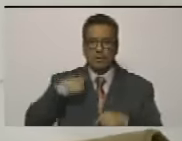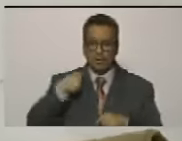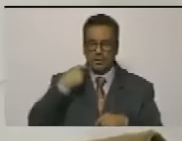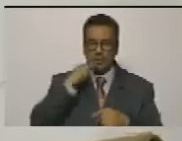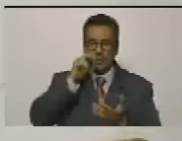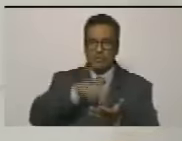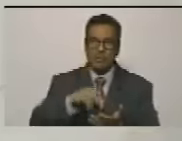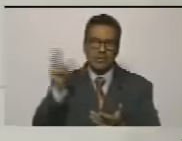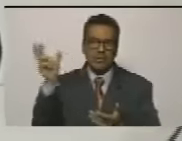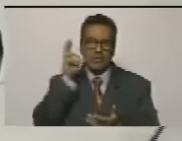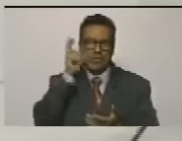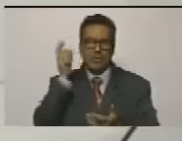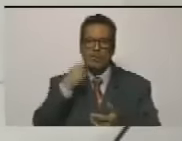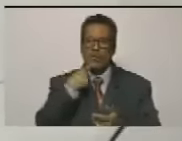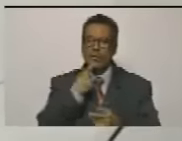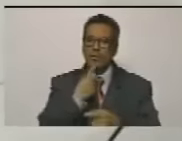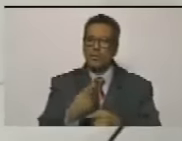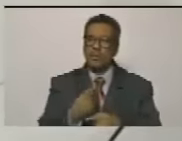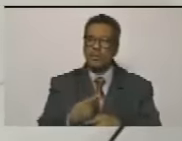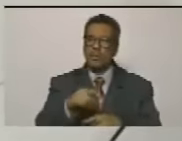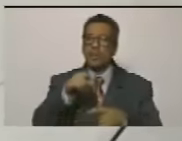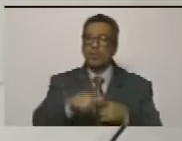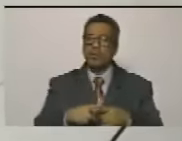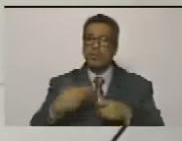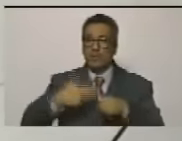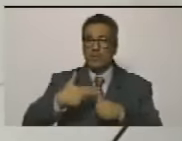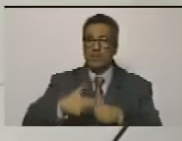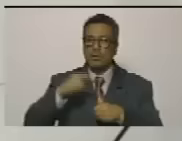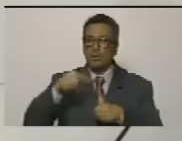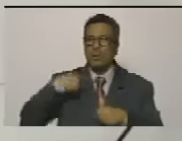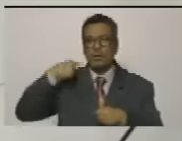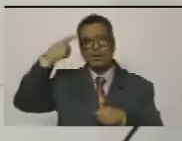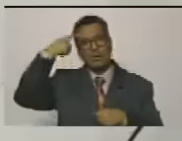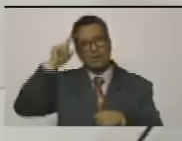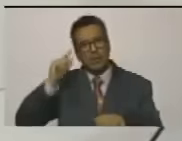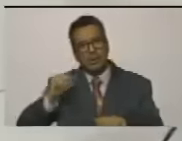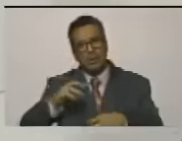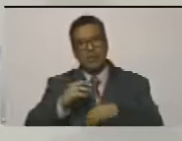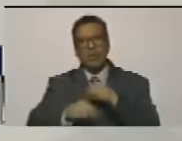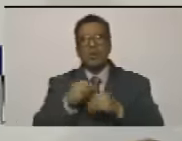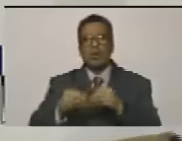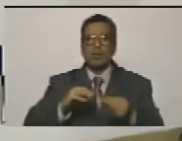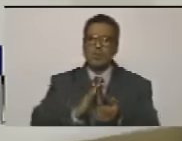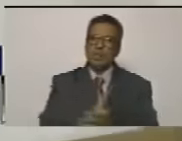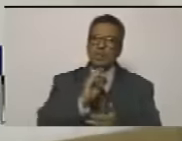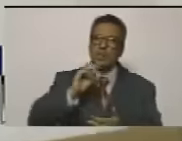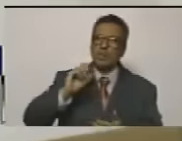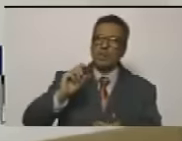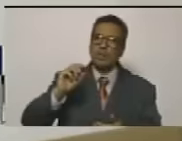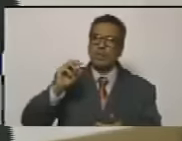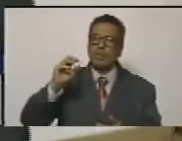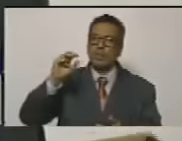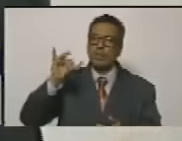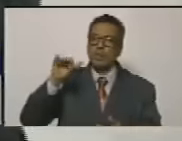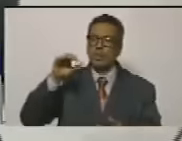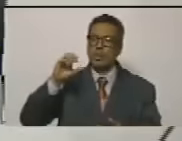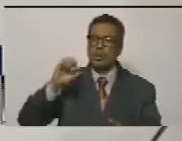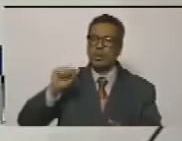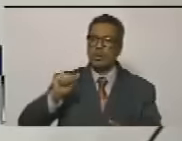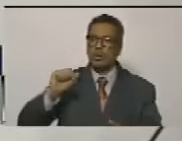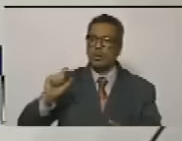no he escuchado ni una vez decir lo de la gasolina no será que sabotean el llenadero de llagos yo mostré las pruebas